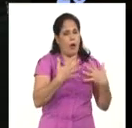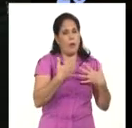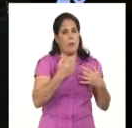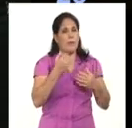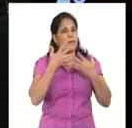un feliz día y hasta mañana.